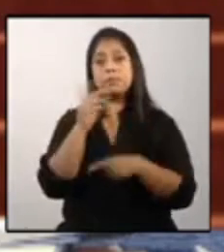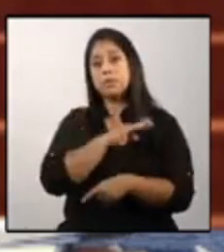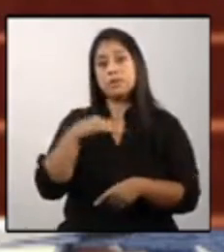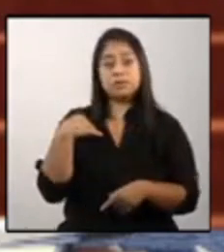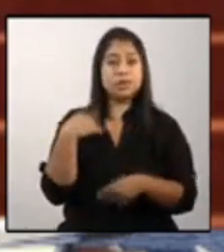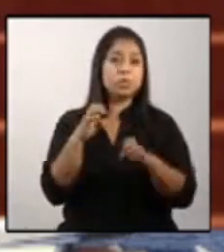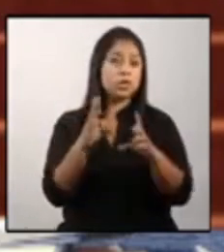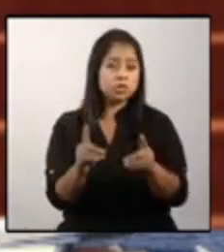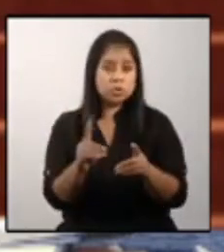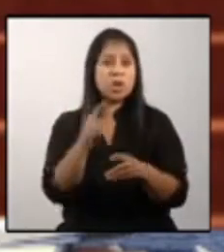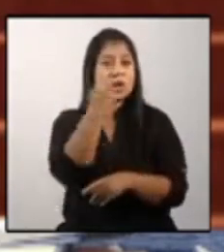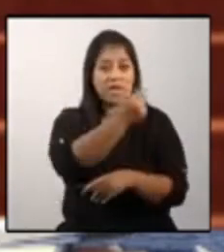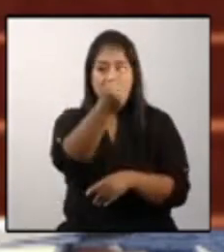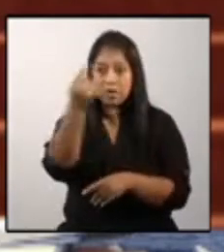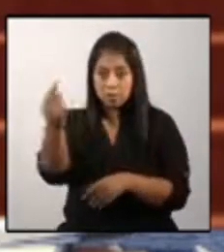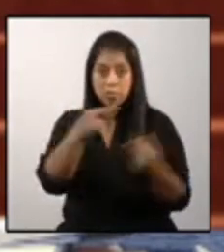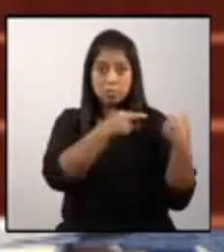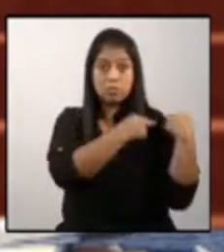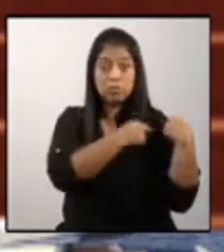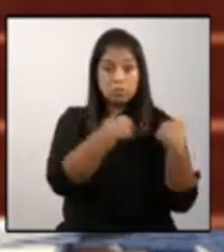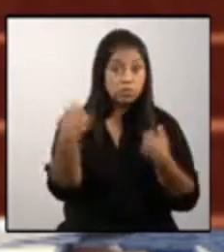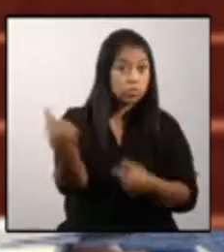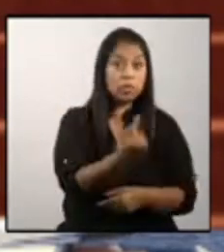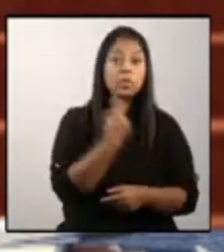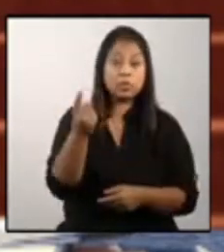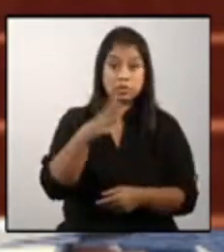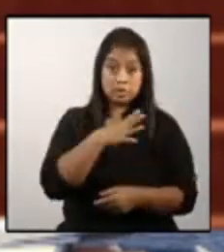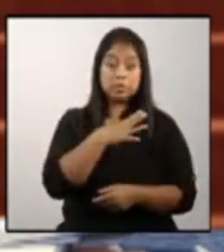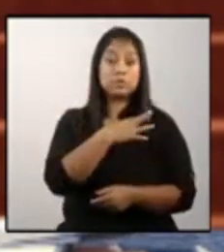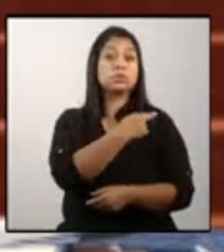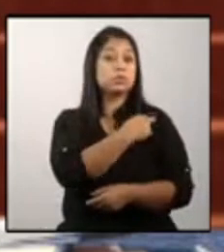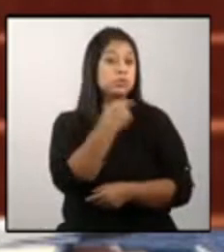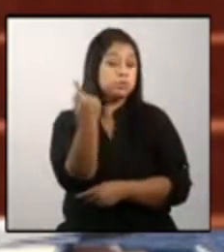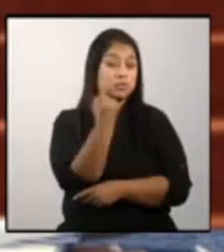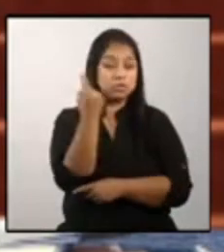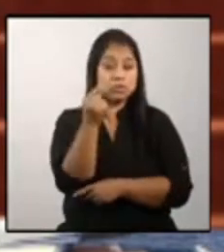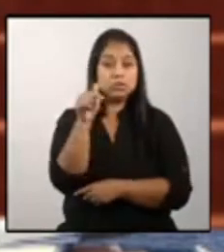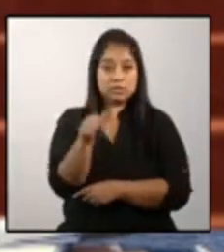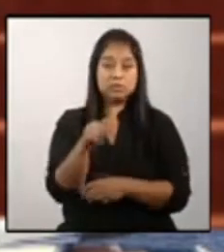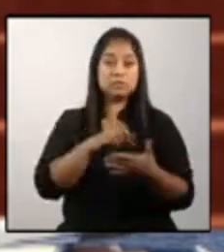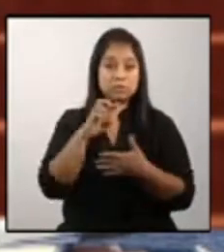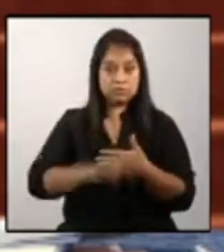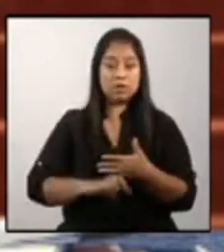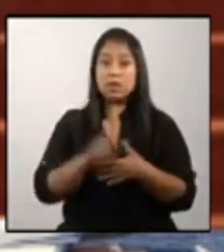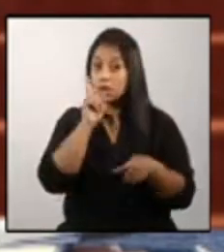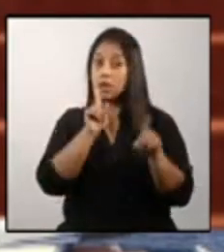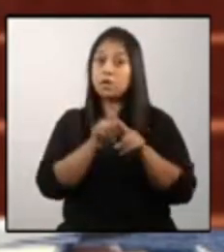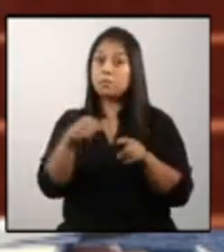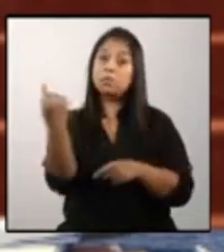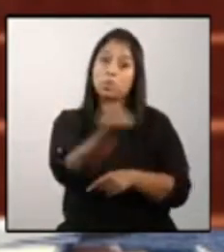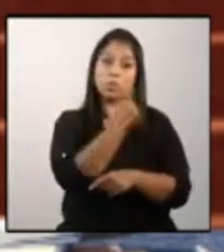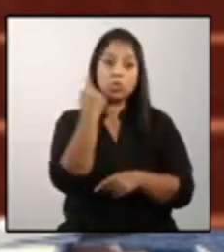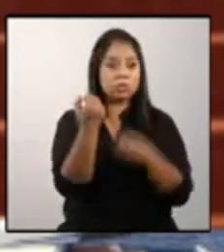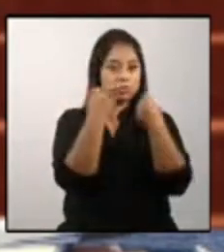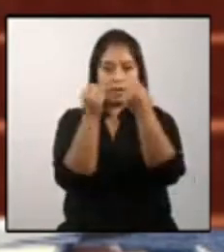ministerio de educación así como hemos visto que todos tienen un papel importante que jugar y todos van a desarrollar